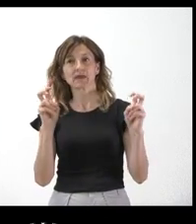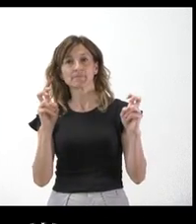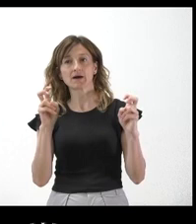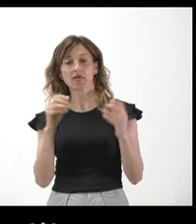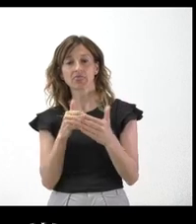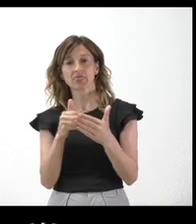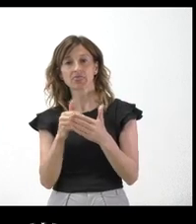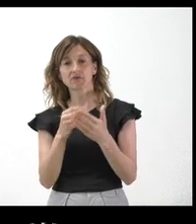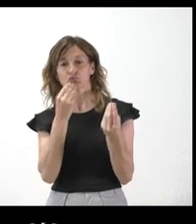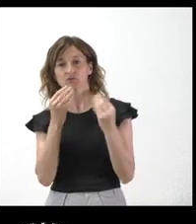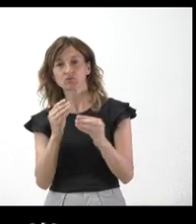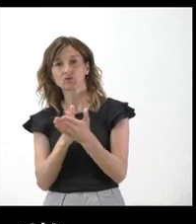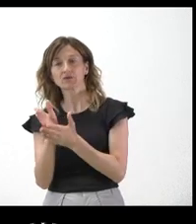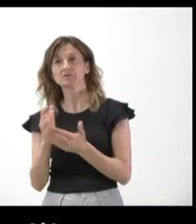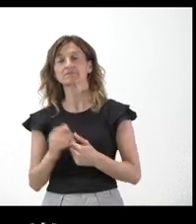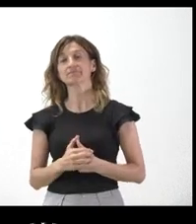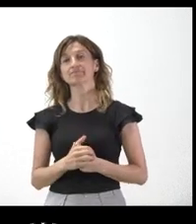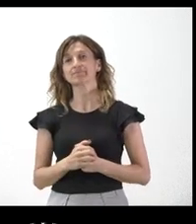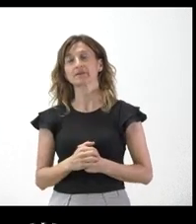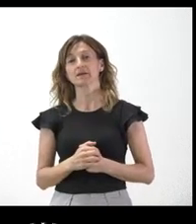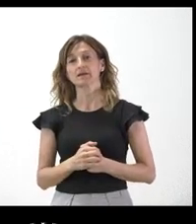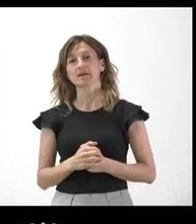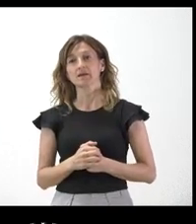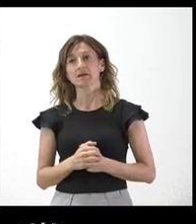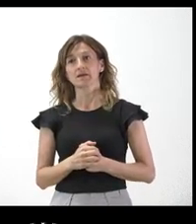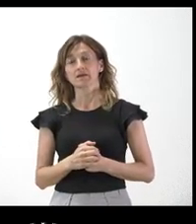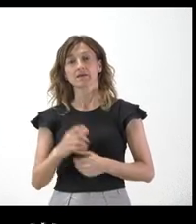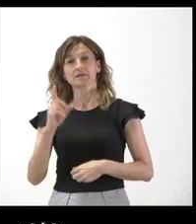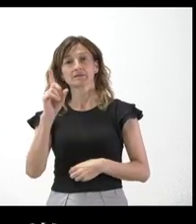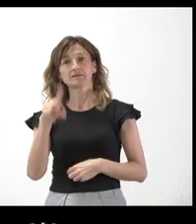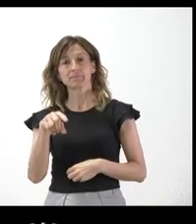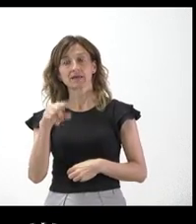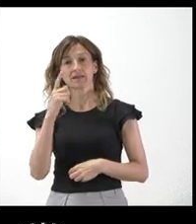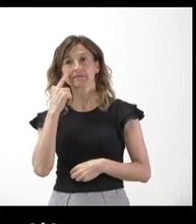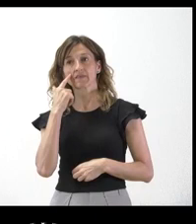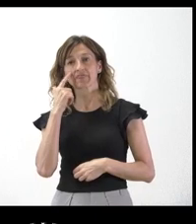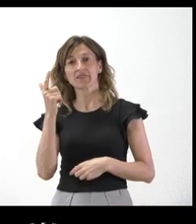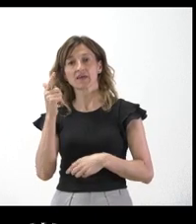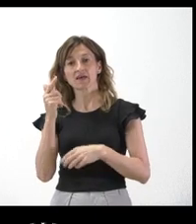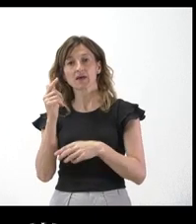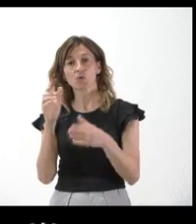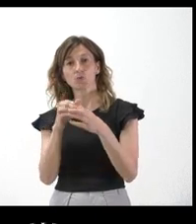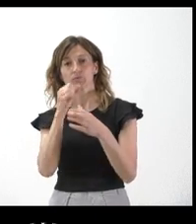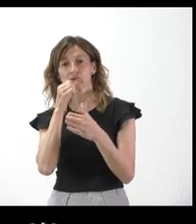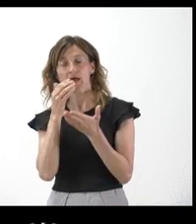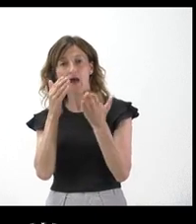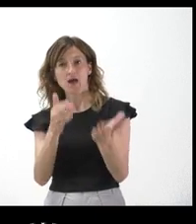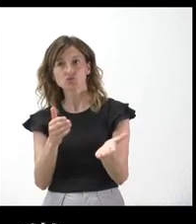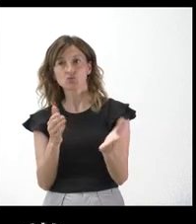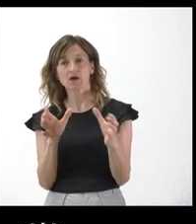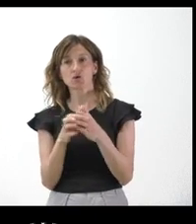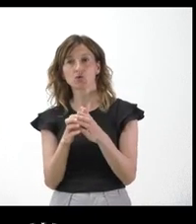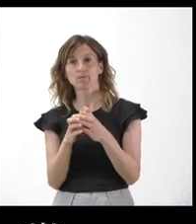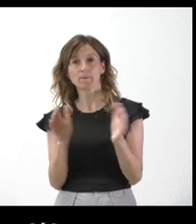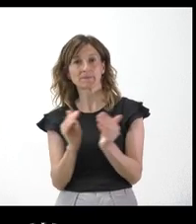el corto plazo y luego también quería saber si estarían dispuestos a esa mano tendida que les ofrece el Partido Socialista a un gobierno en